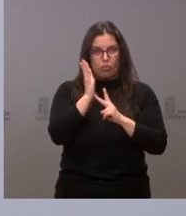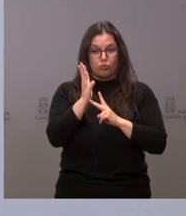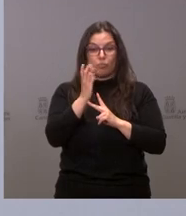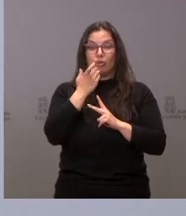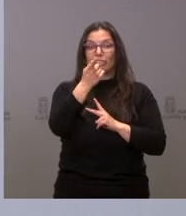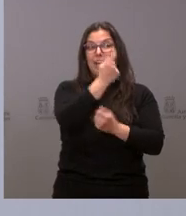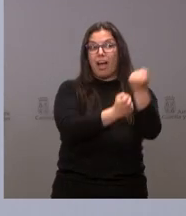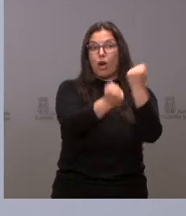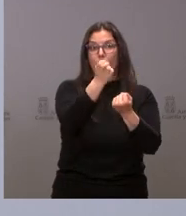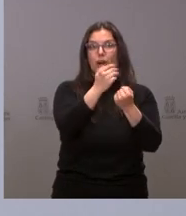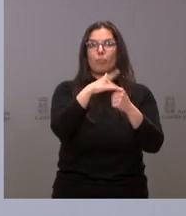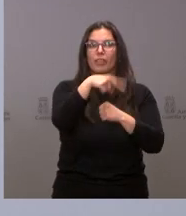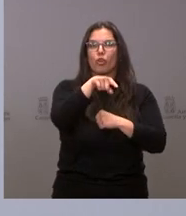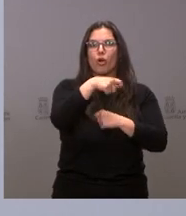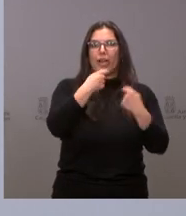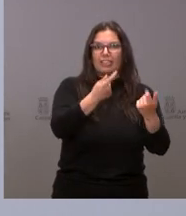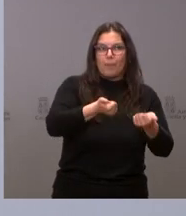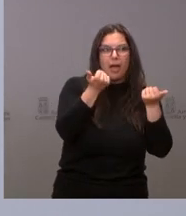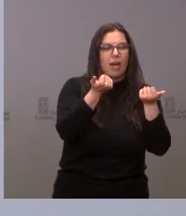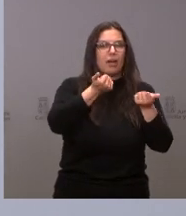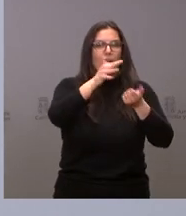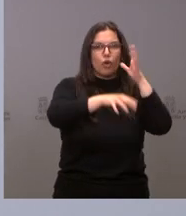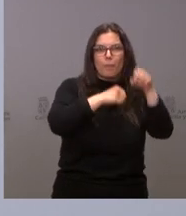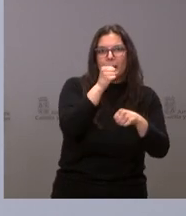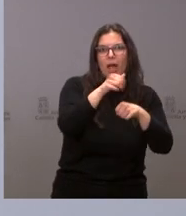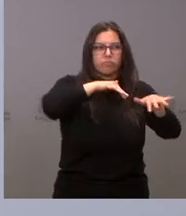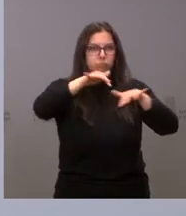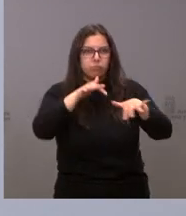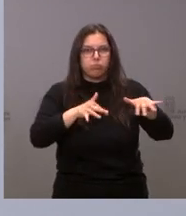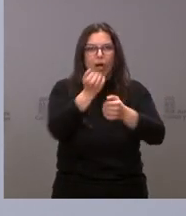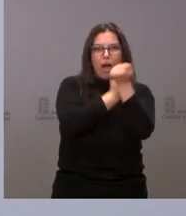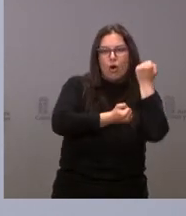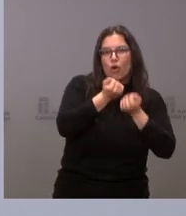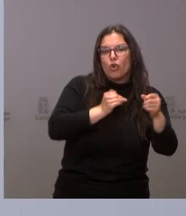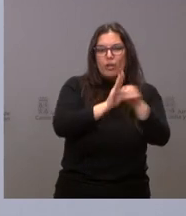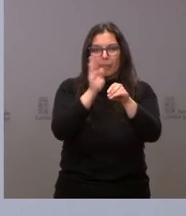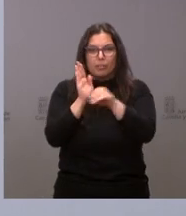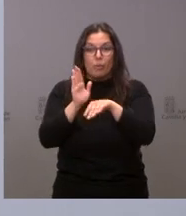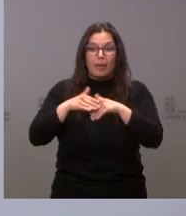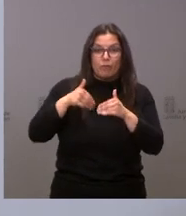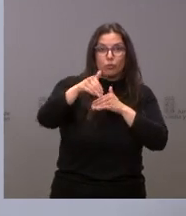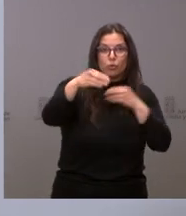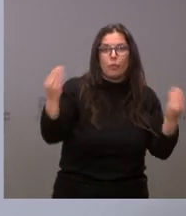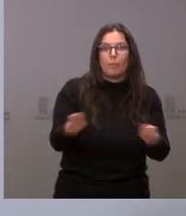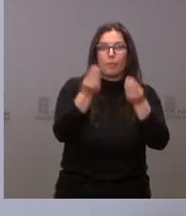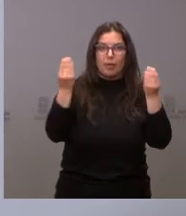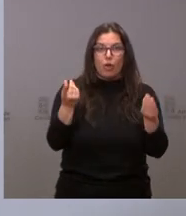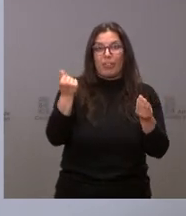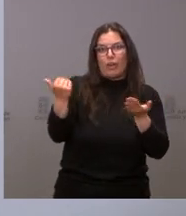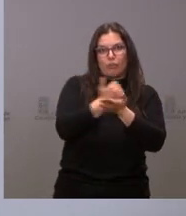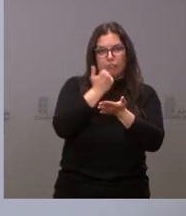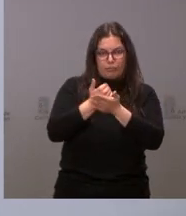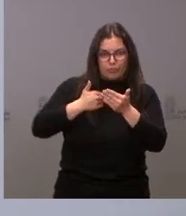económica, el consumo, el ahorro, la inversión. Y eso va a favorecer, de cara al futuro, el incremento de la recaudación.